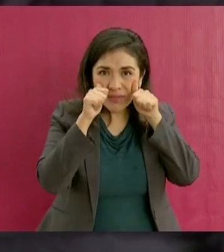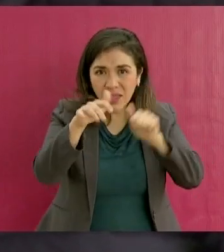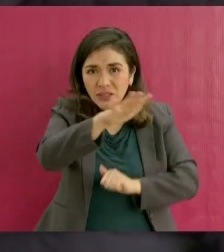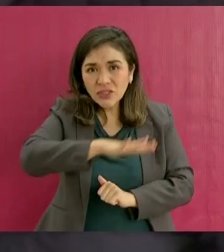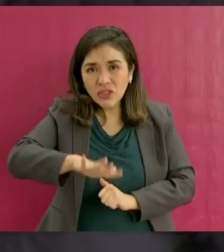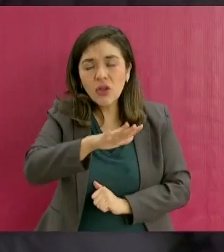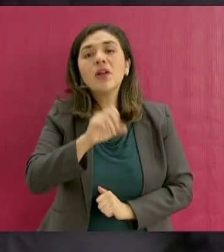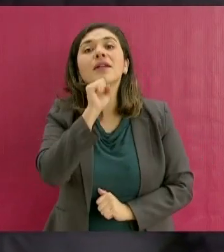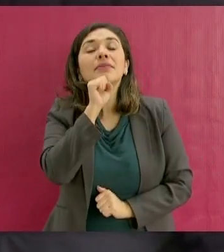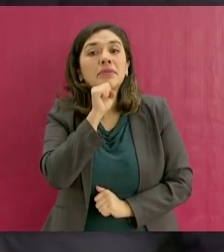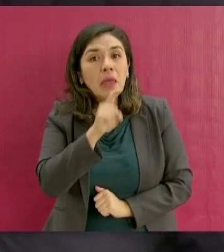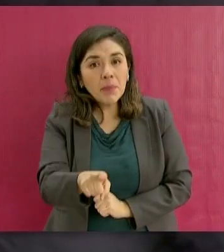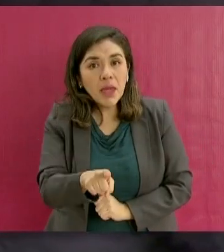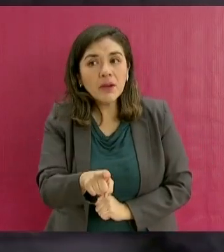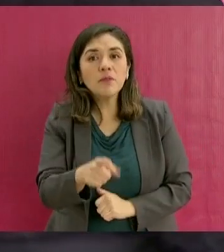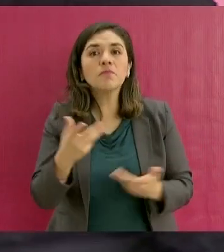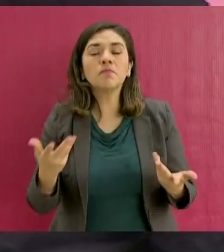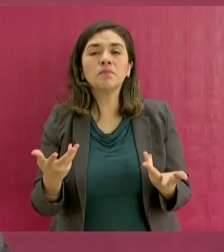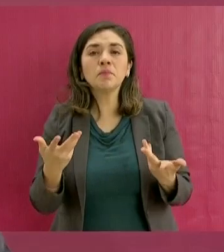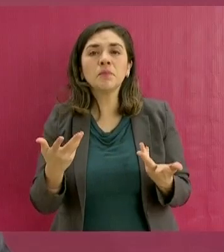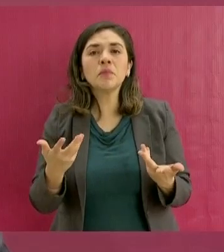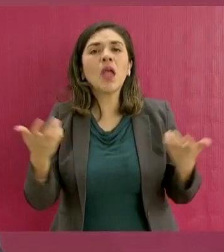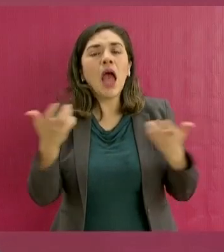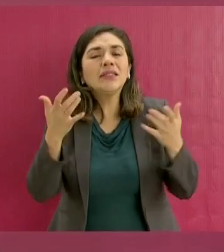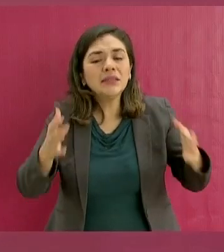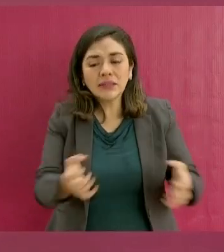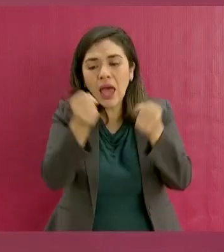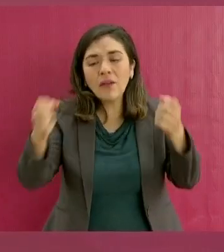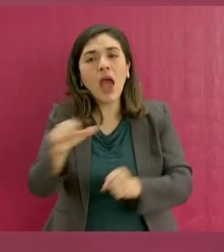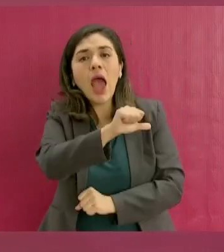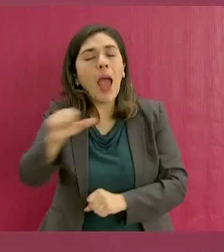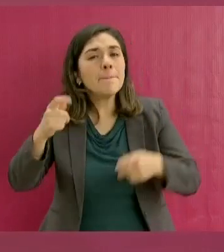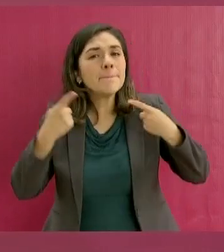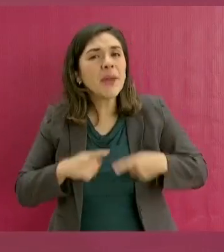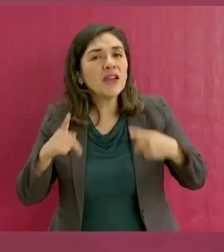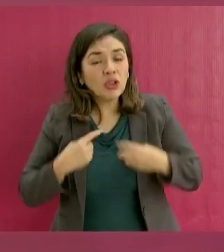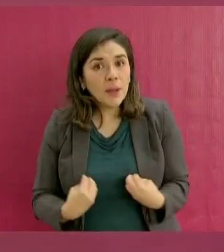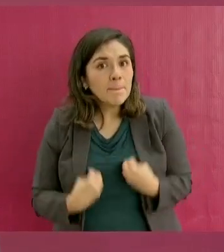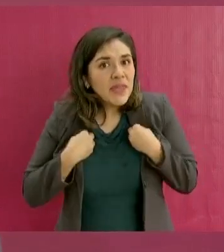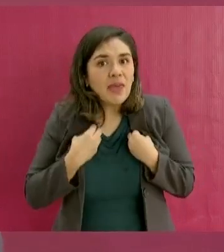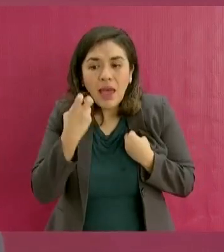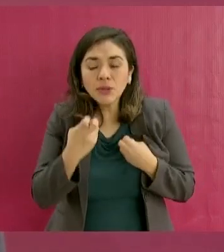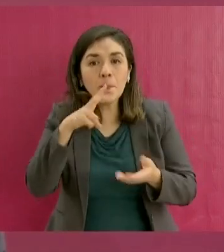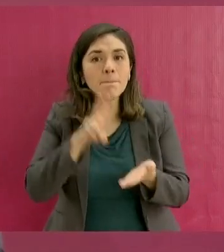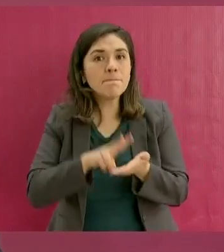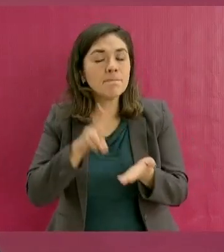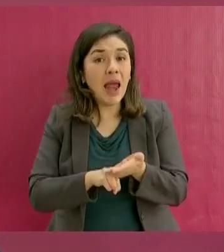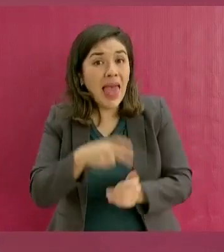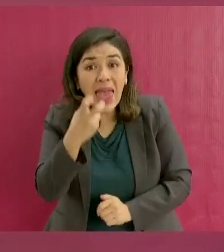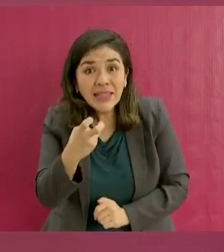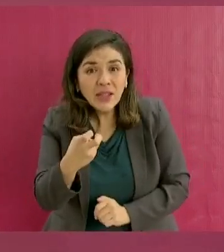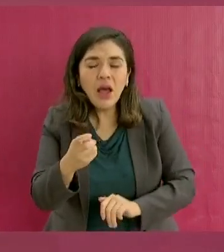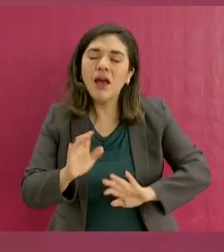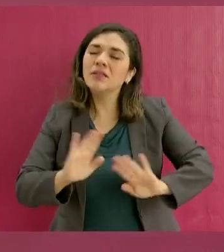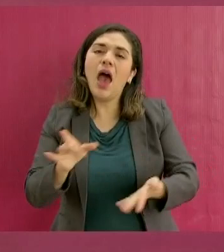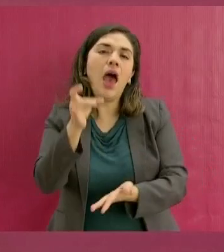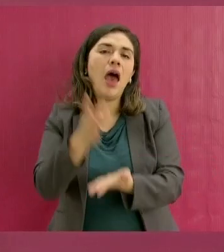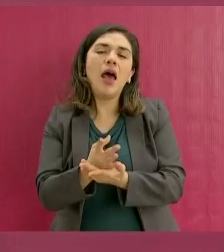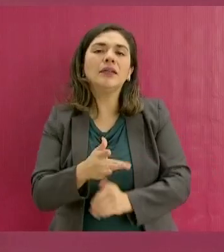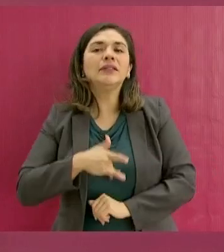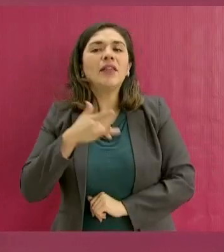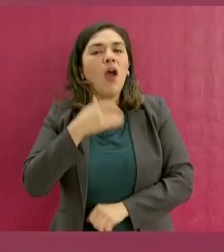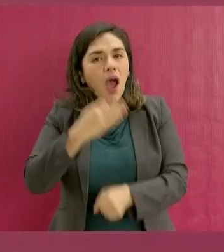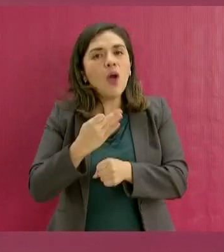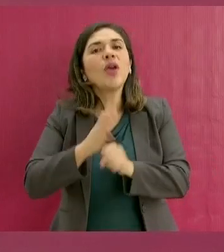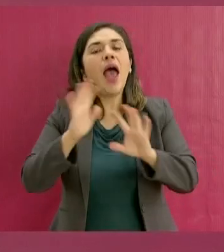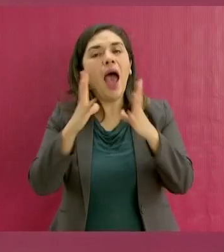sino que se salven vidas. Y eso ya se está